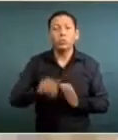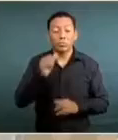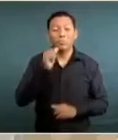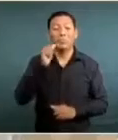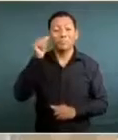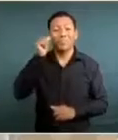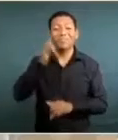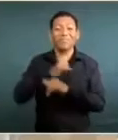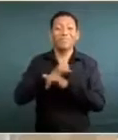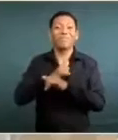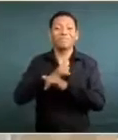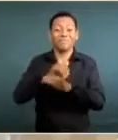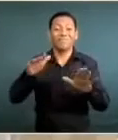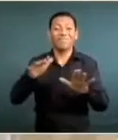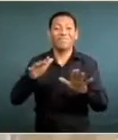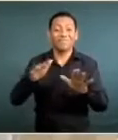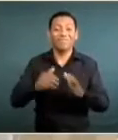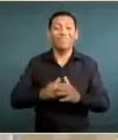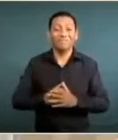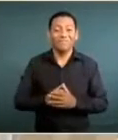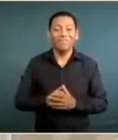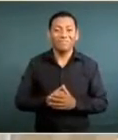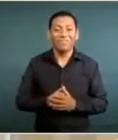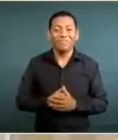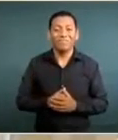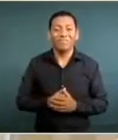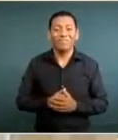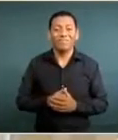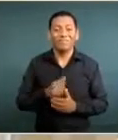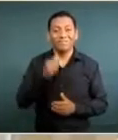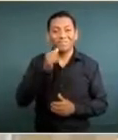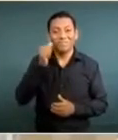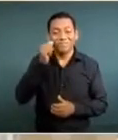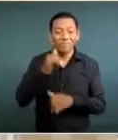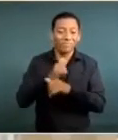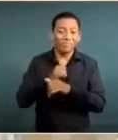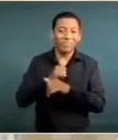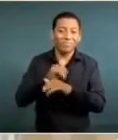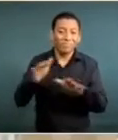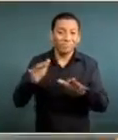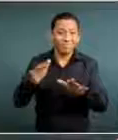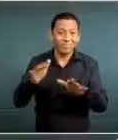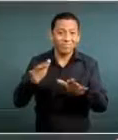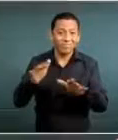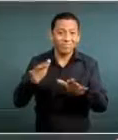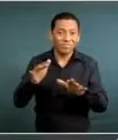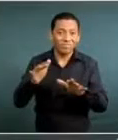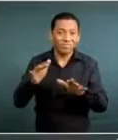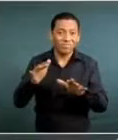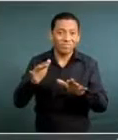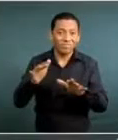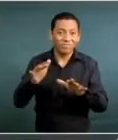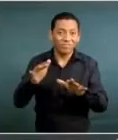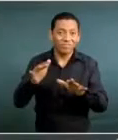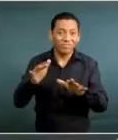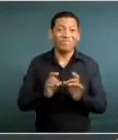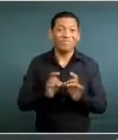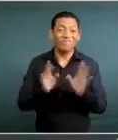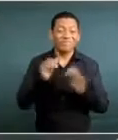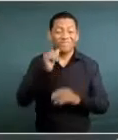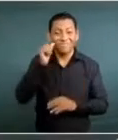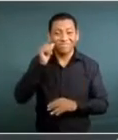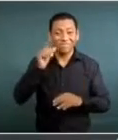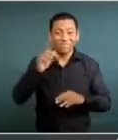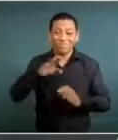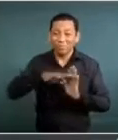Ayer, de acuerdo a esta información, fue el día con más fallecidos